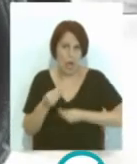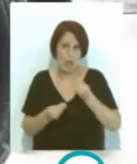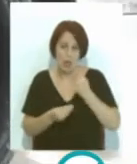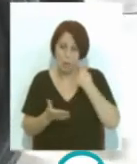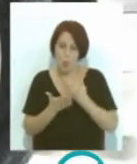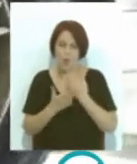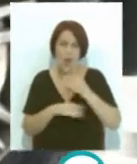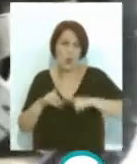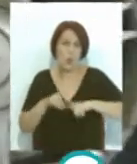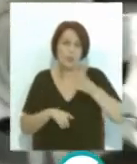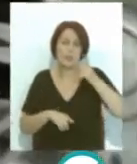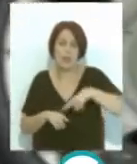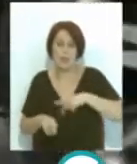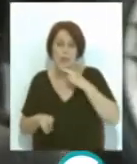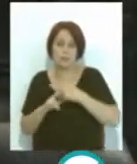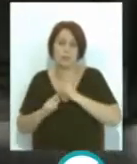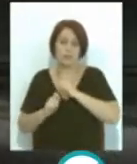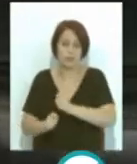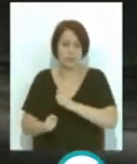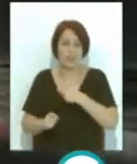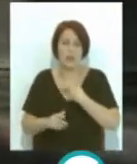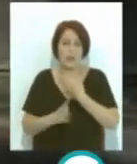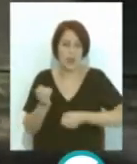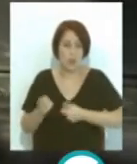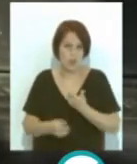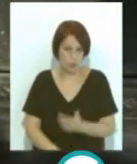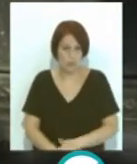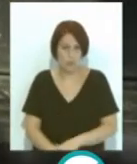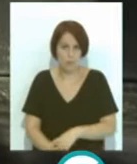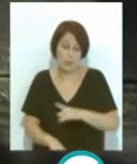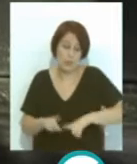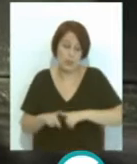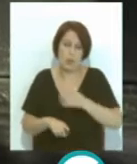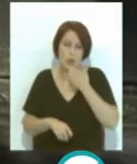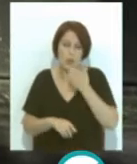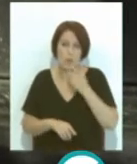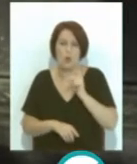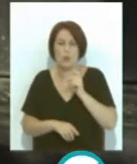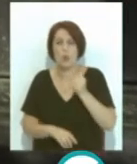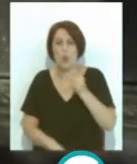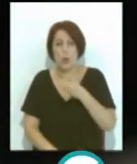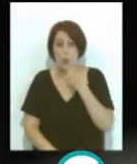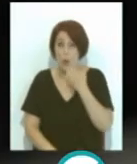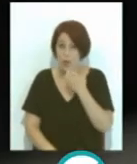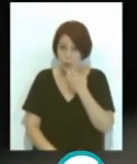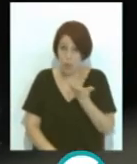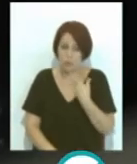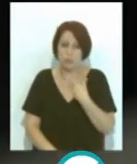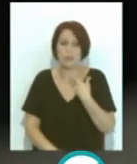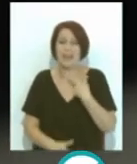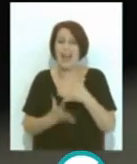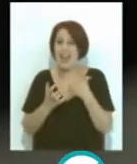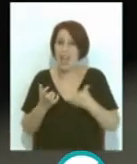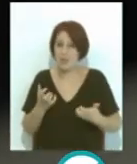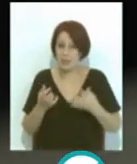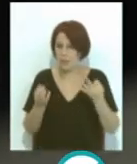algunas pruebas como en la catalogación de determinados defectos En el caso del cuenta kilómetros por ejemplo se considerará defecto